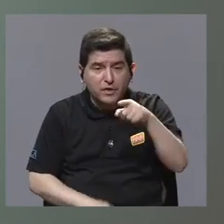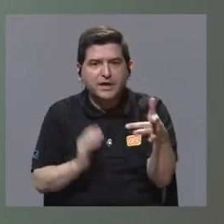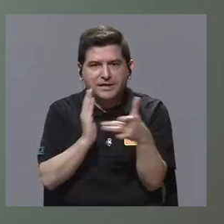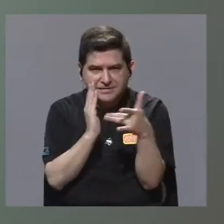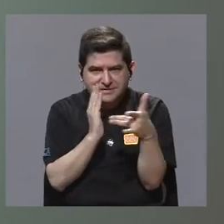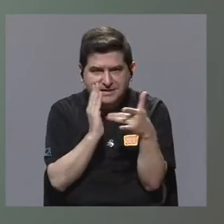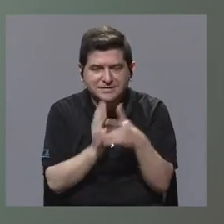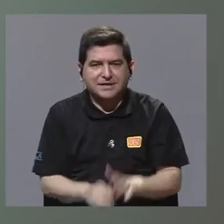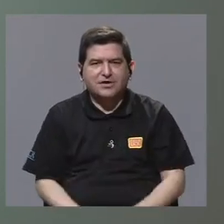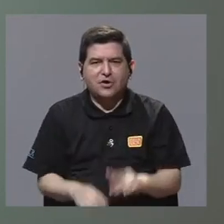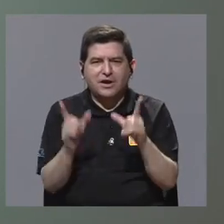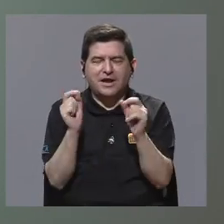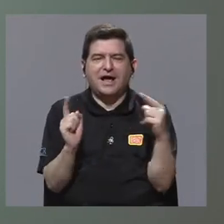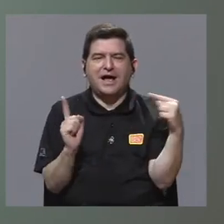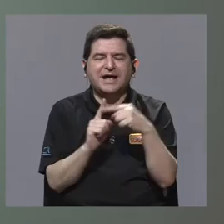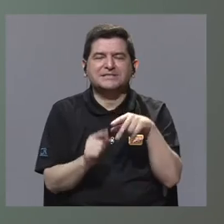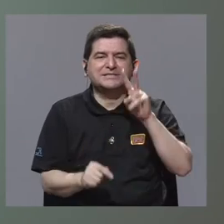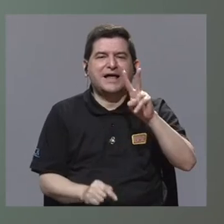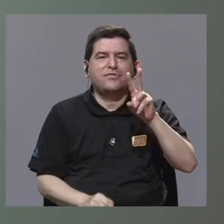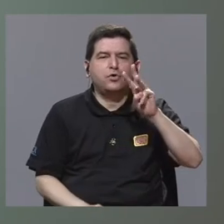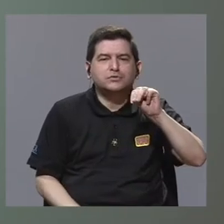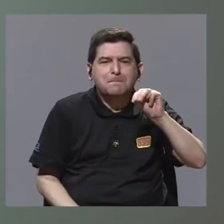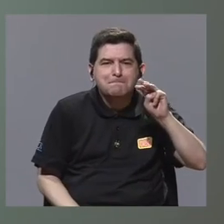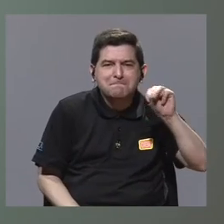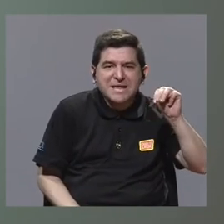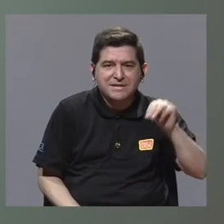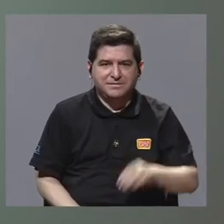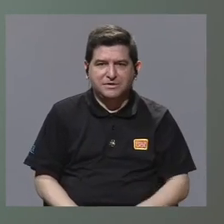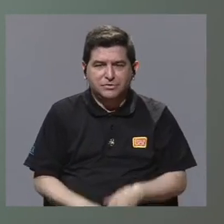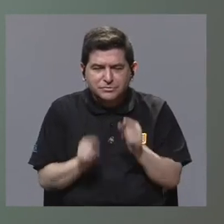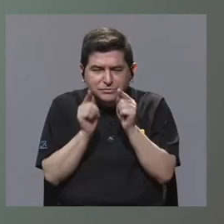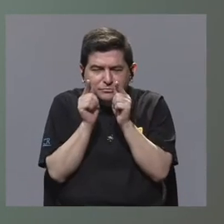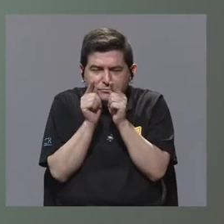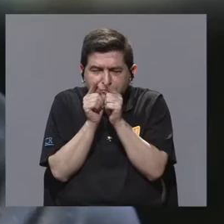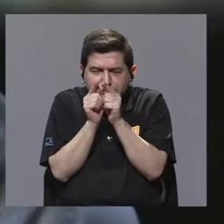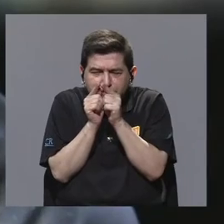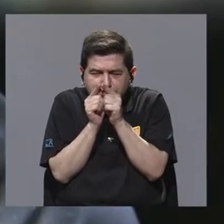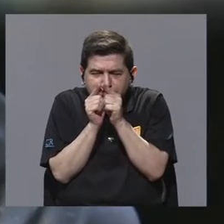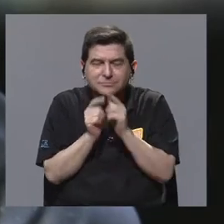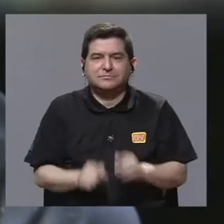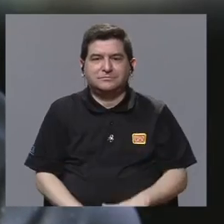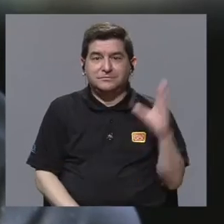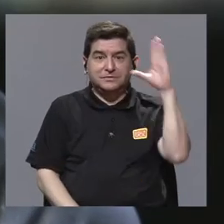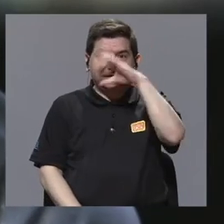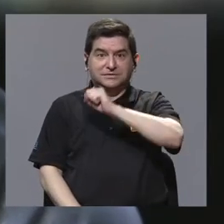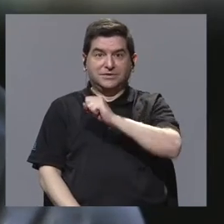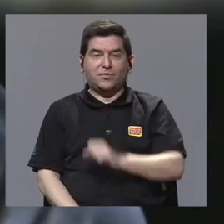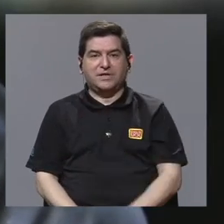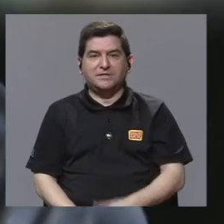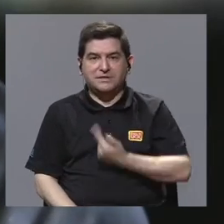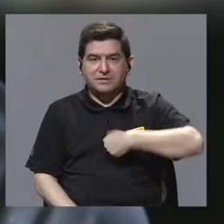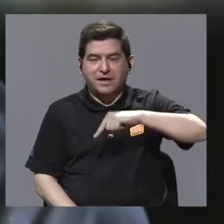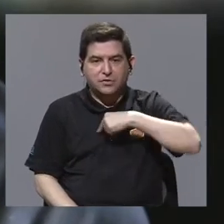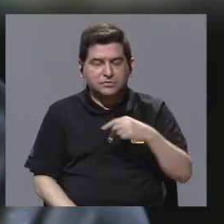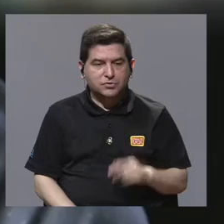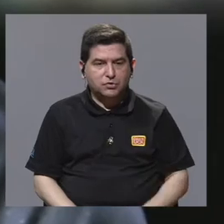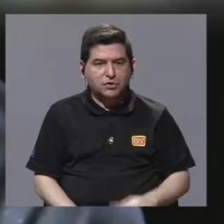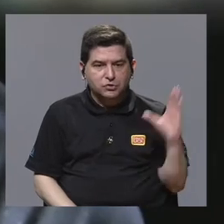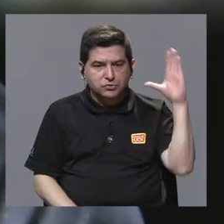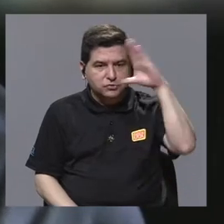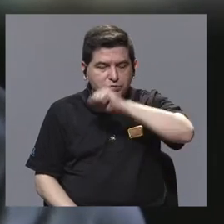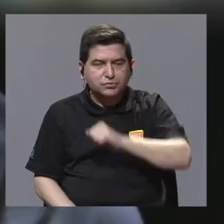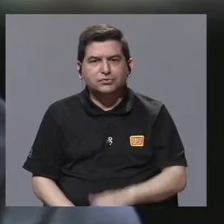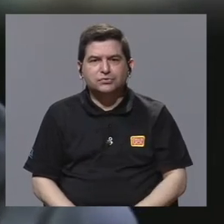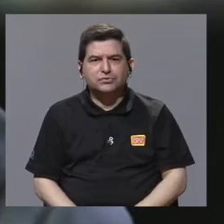detectar con esta tecnología tumores hasta de 2 milímetros de tamaño. Entonces, vean que estaríamos detectando